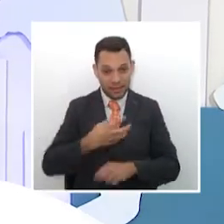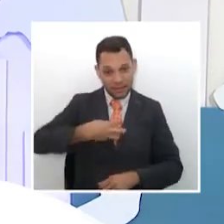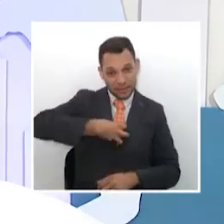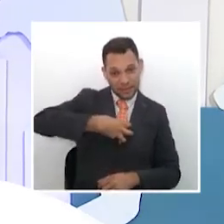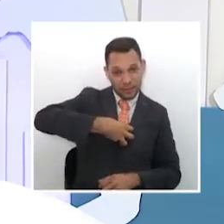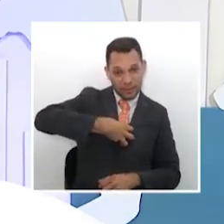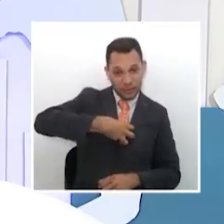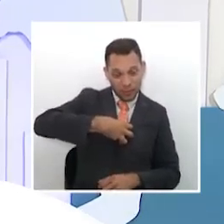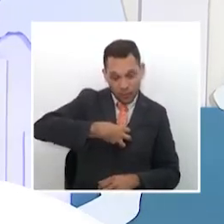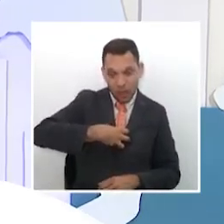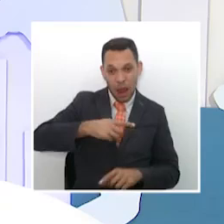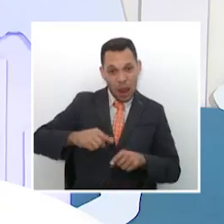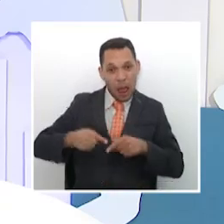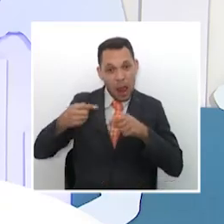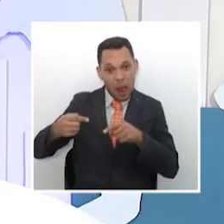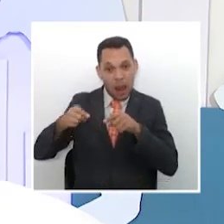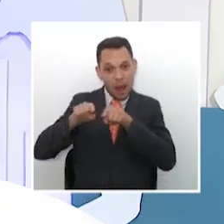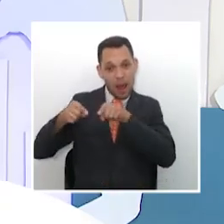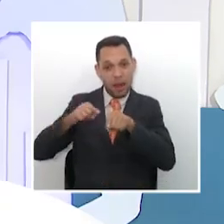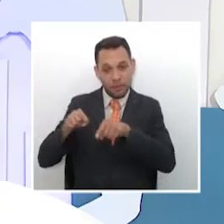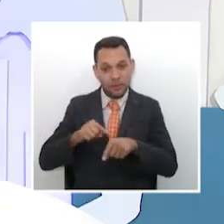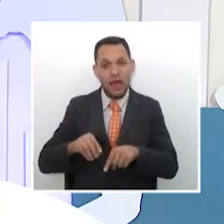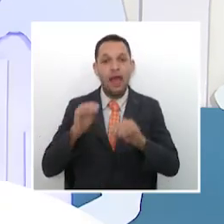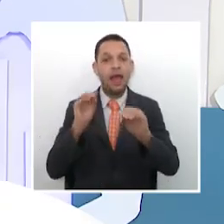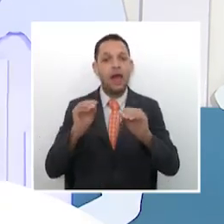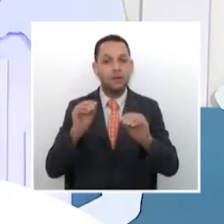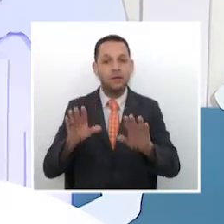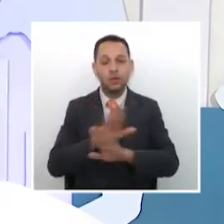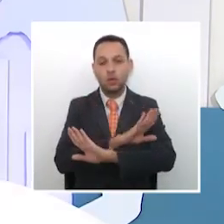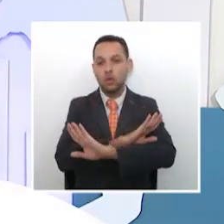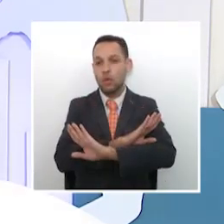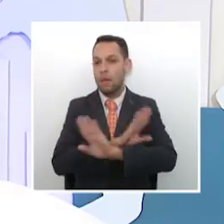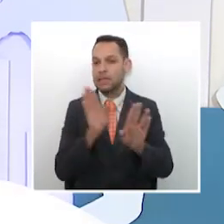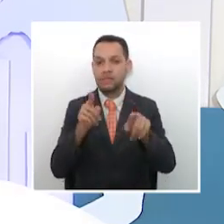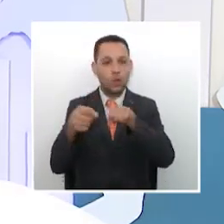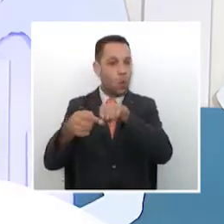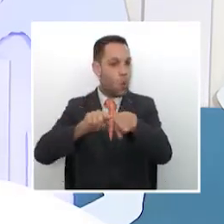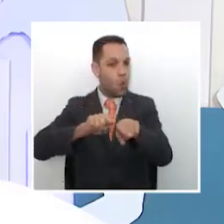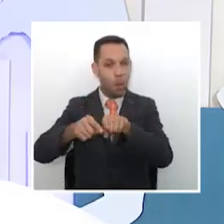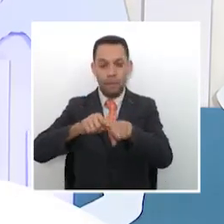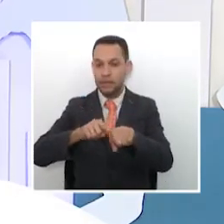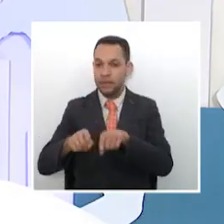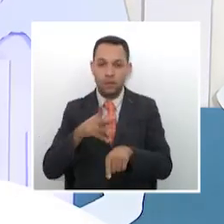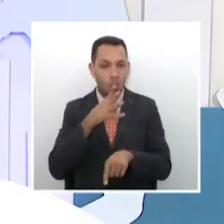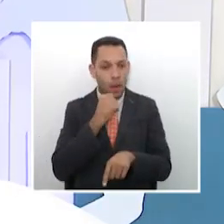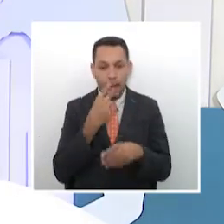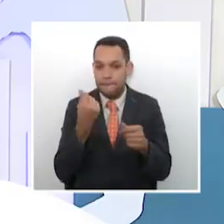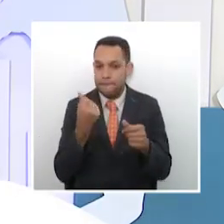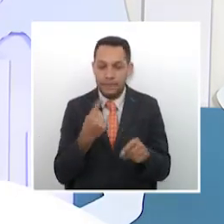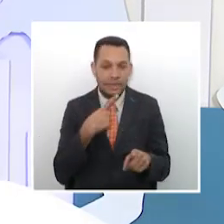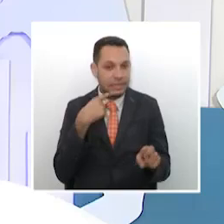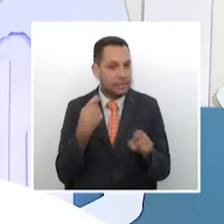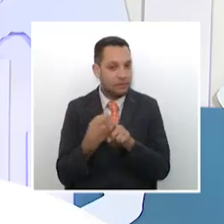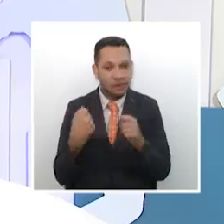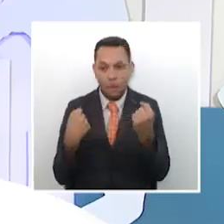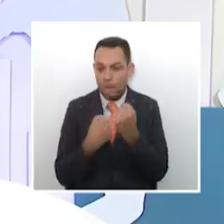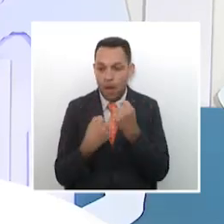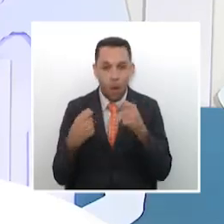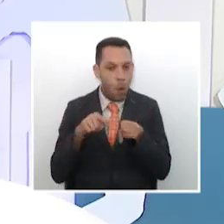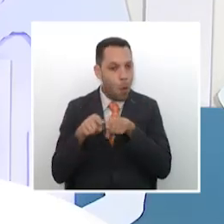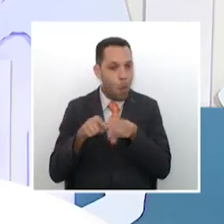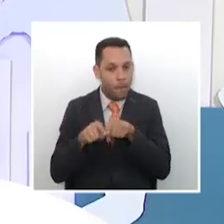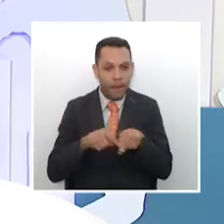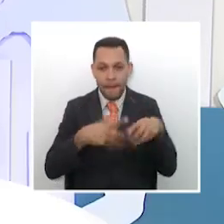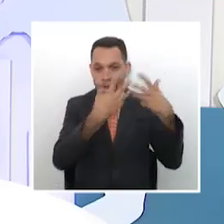torneos de los pocos que se han realizado en Colombia, anunció que no van a competir definitivamente, que no hay recursos y que la falta de competencia y de patrocinios